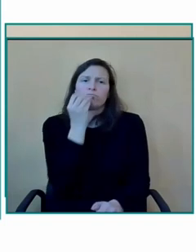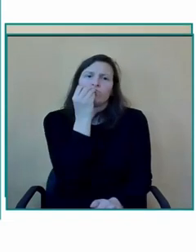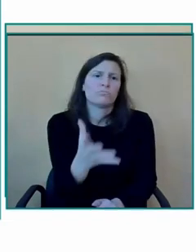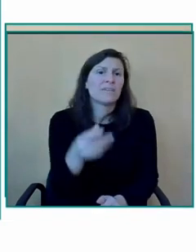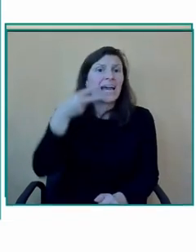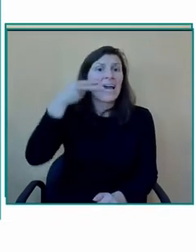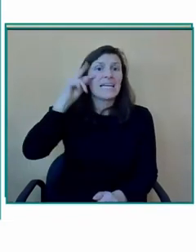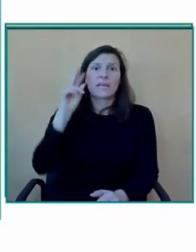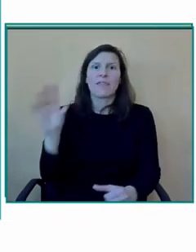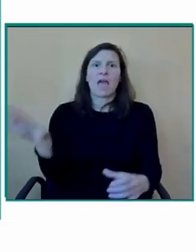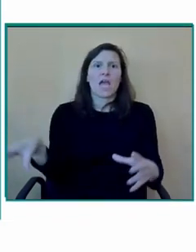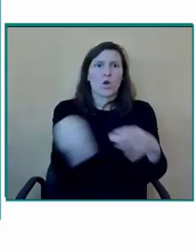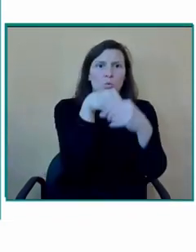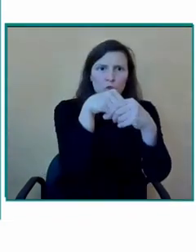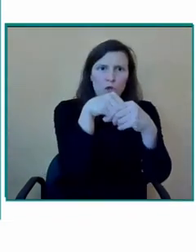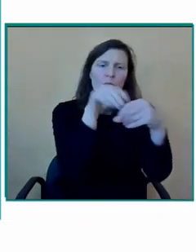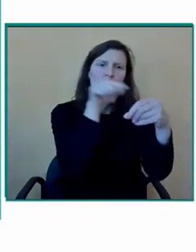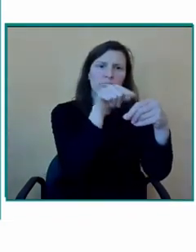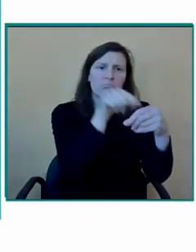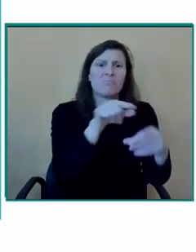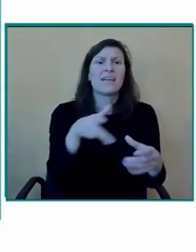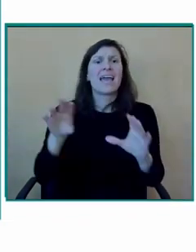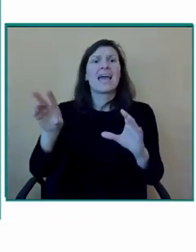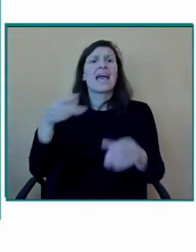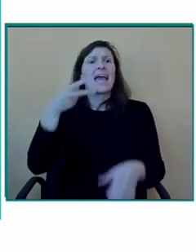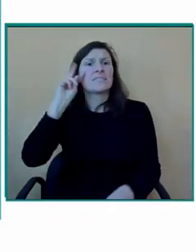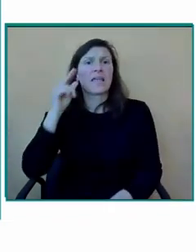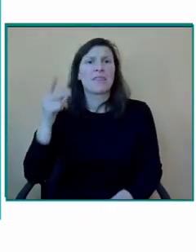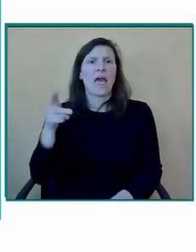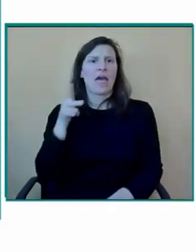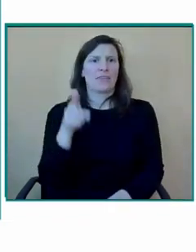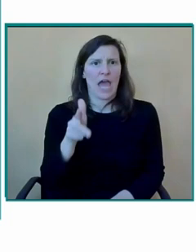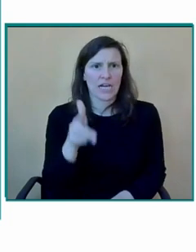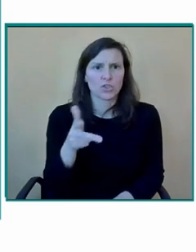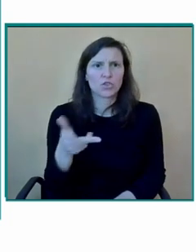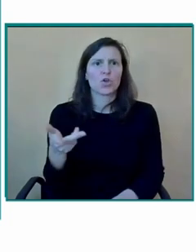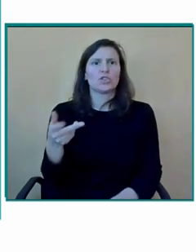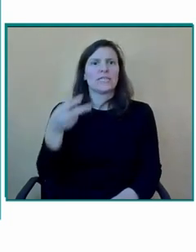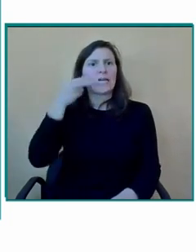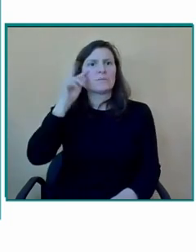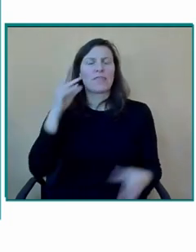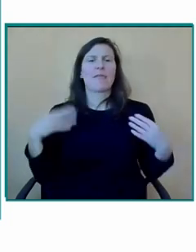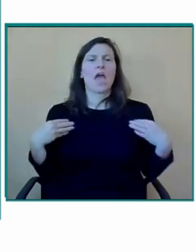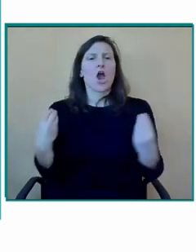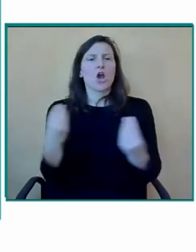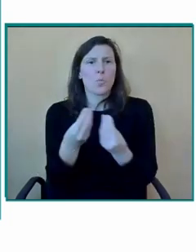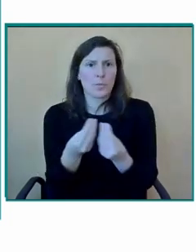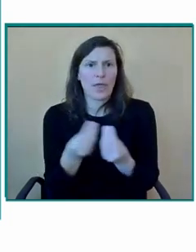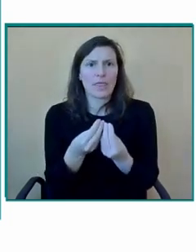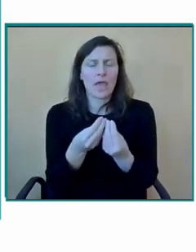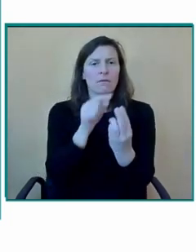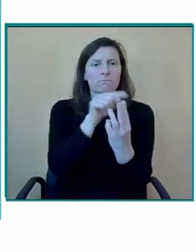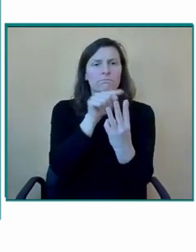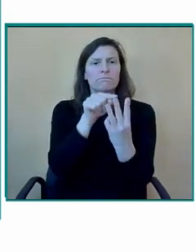experiencia que trae derechos y es una experiencia que trae convivencia algo a la que nadie, nadie que esté